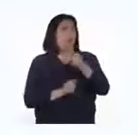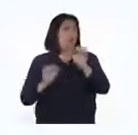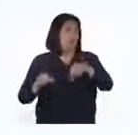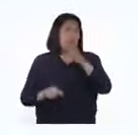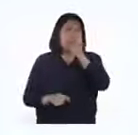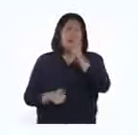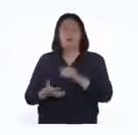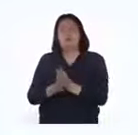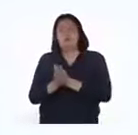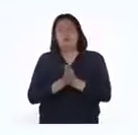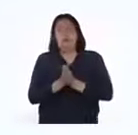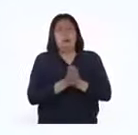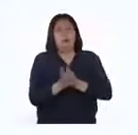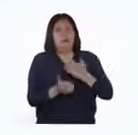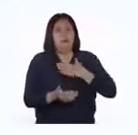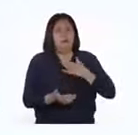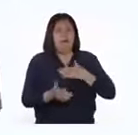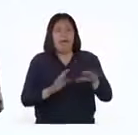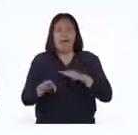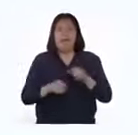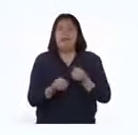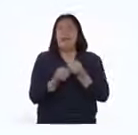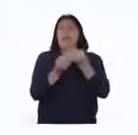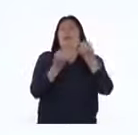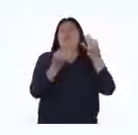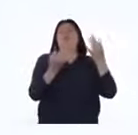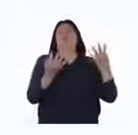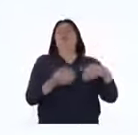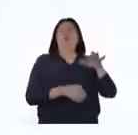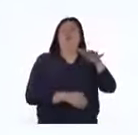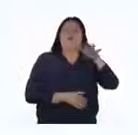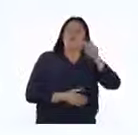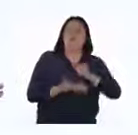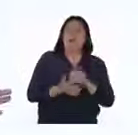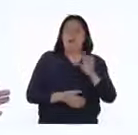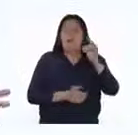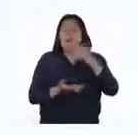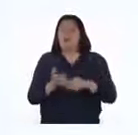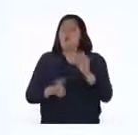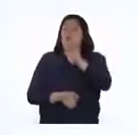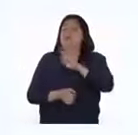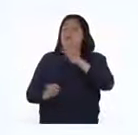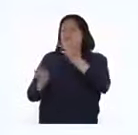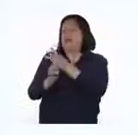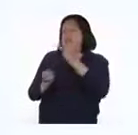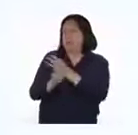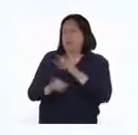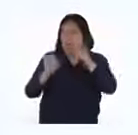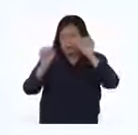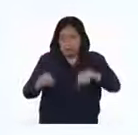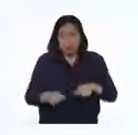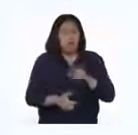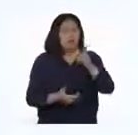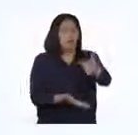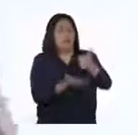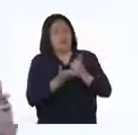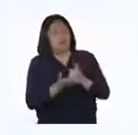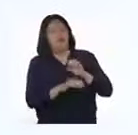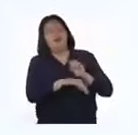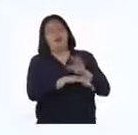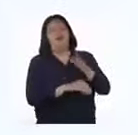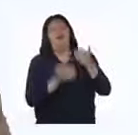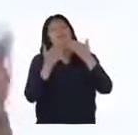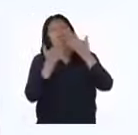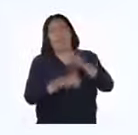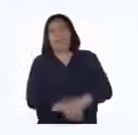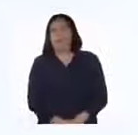Ha sido para mí muy desafiante hacer las estimaciones de la población de vicuñas usando la matemática. Pero lo hemos logrado con su ayuda y sus consejos.